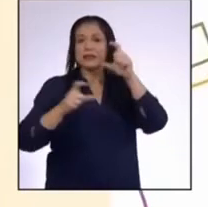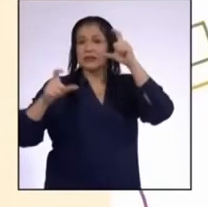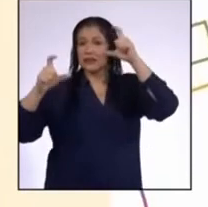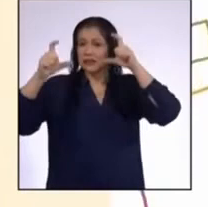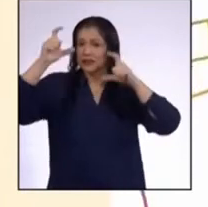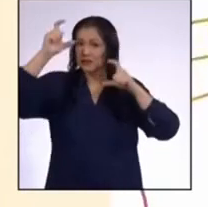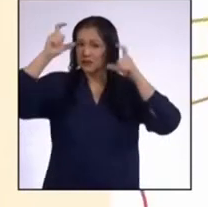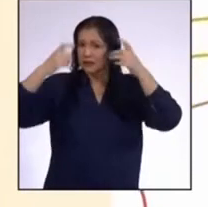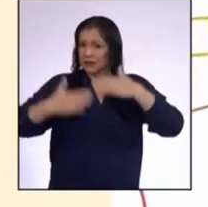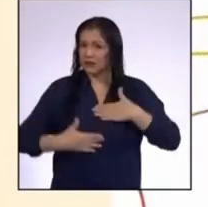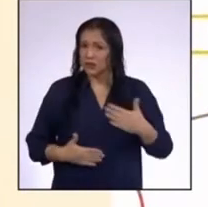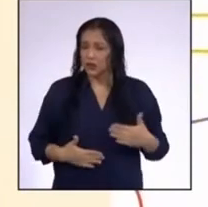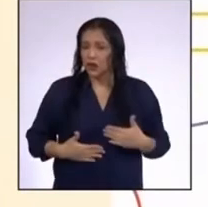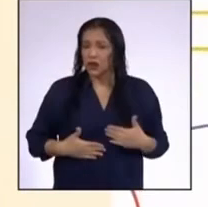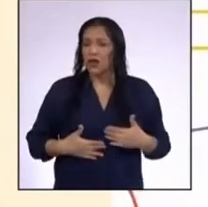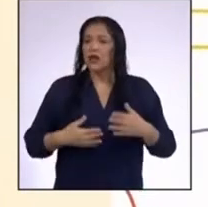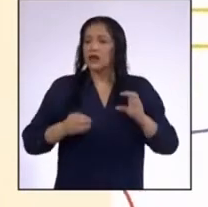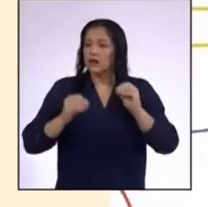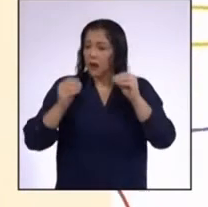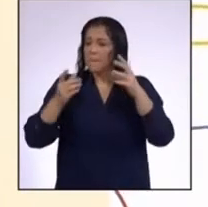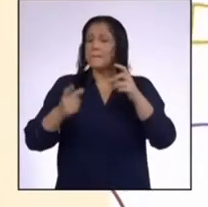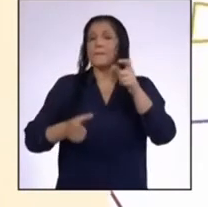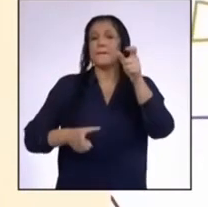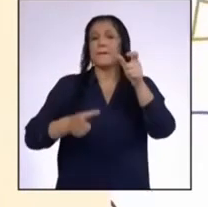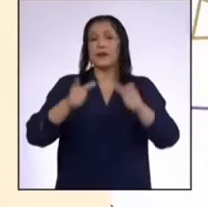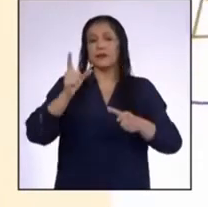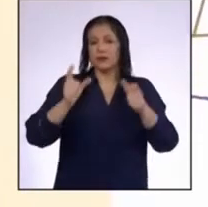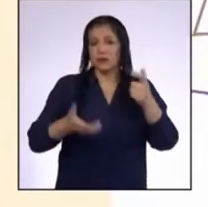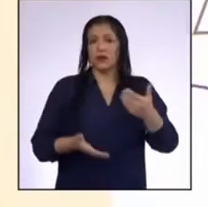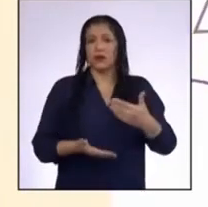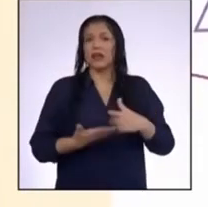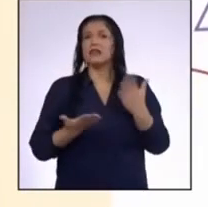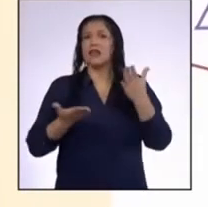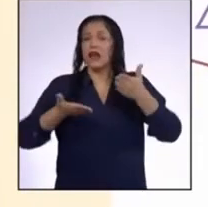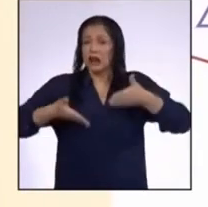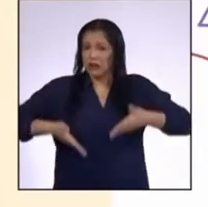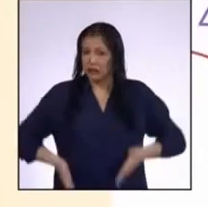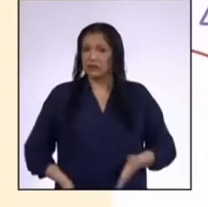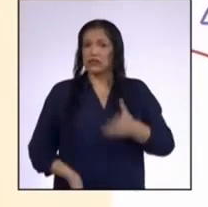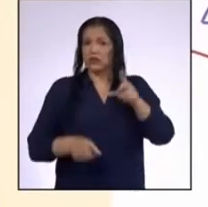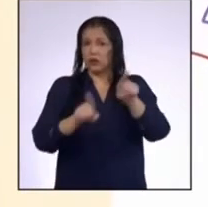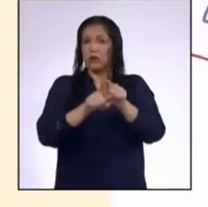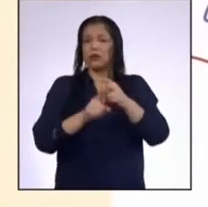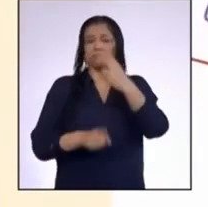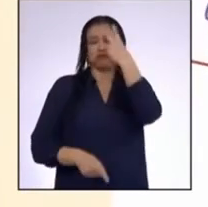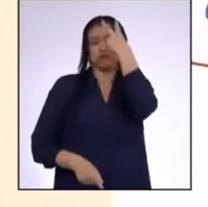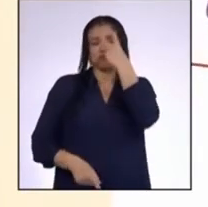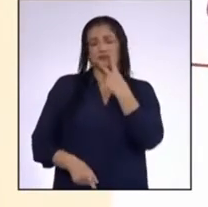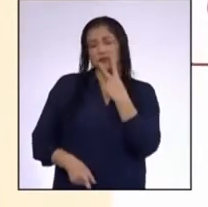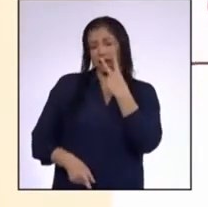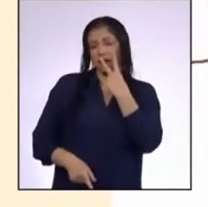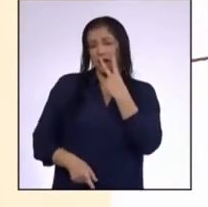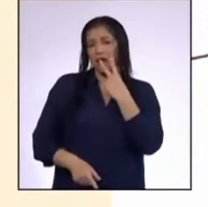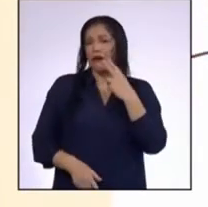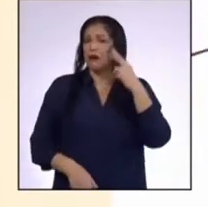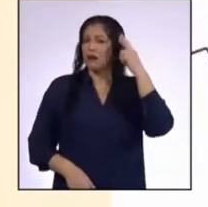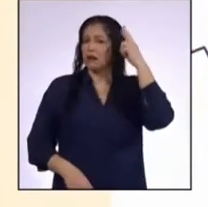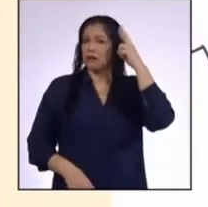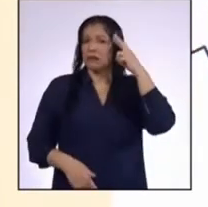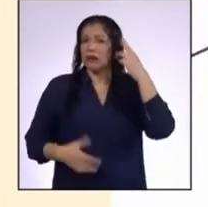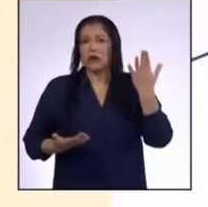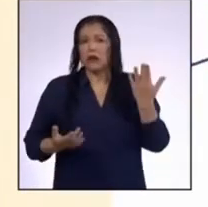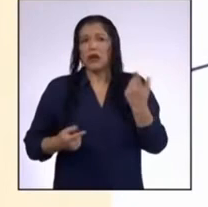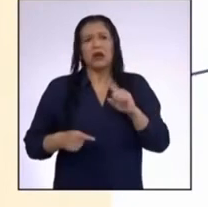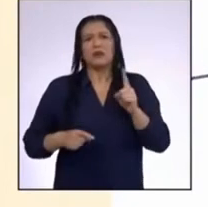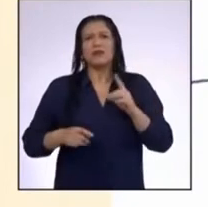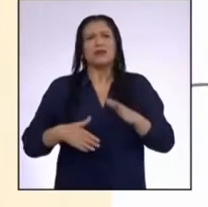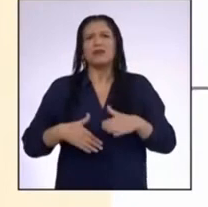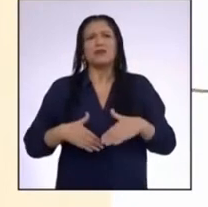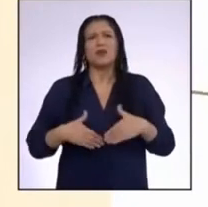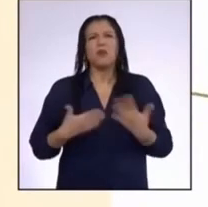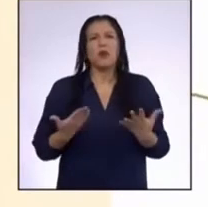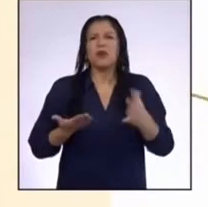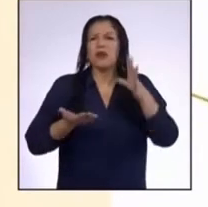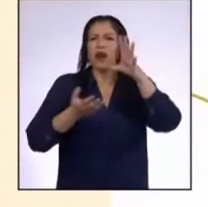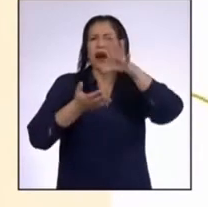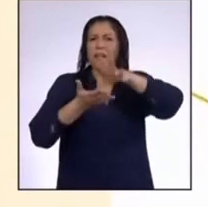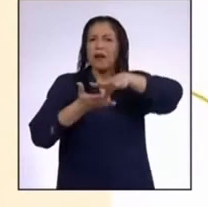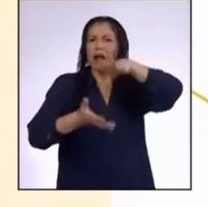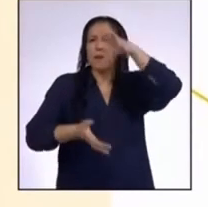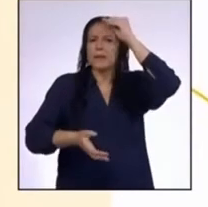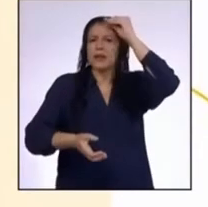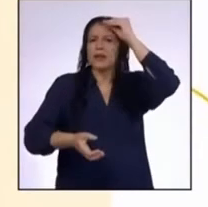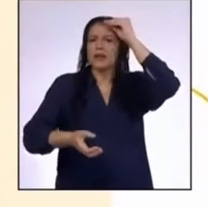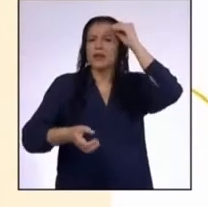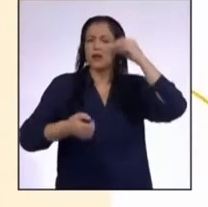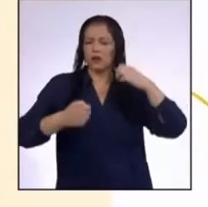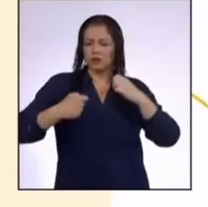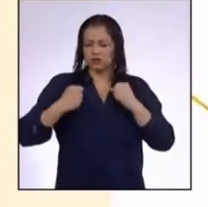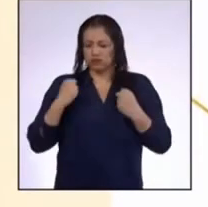Están presentes en personas que han nacido ciegas Y que, por lo tanto, no podrían haber aprendido